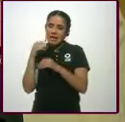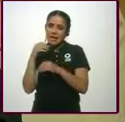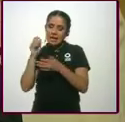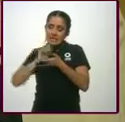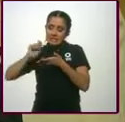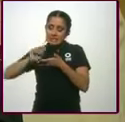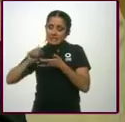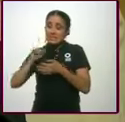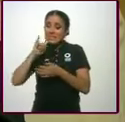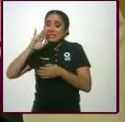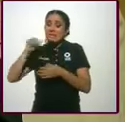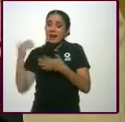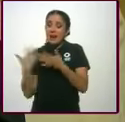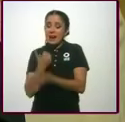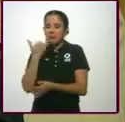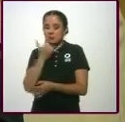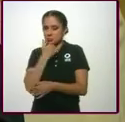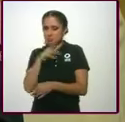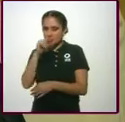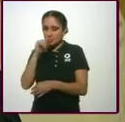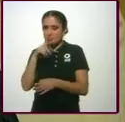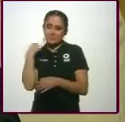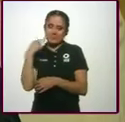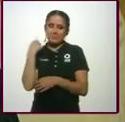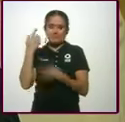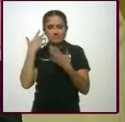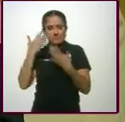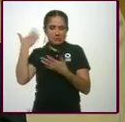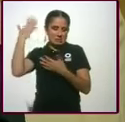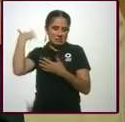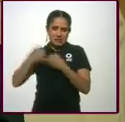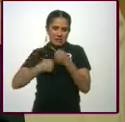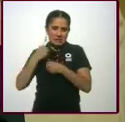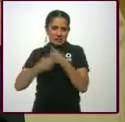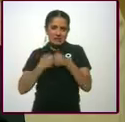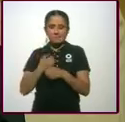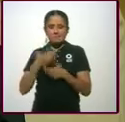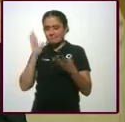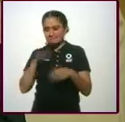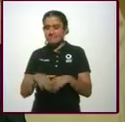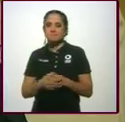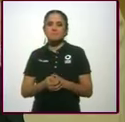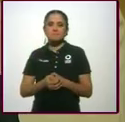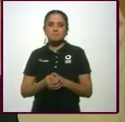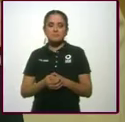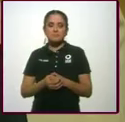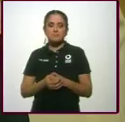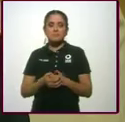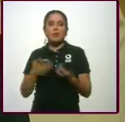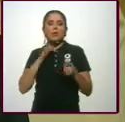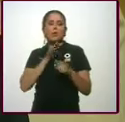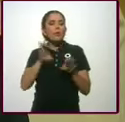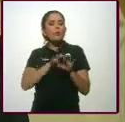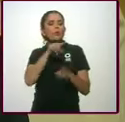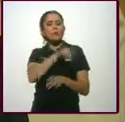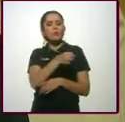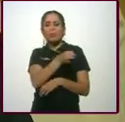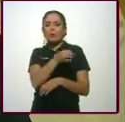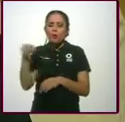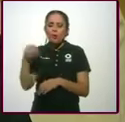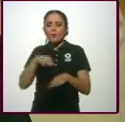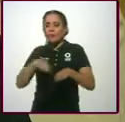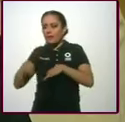once, nunca llegué a doce. A doce resultados te acuerdas hace muchos años. Pero digamos, a ver, ¿cuál es esa dinámica que tú llevas?